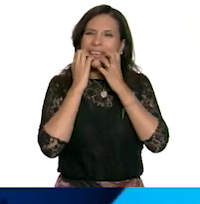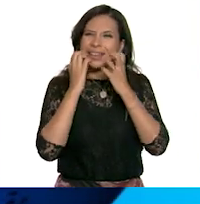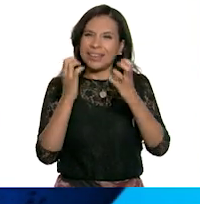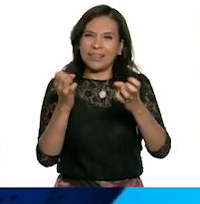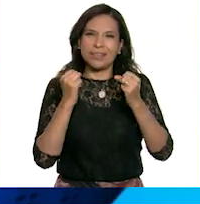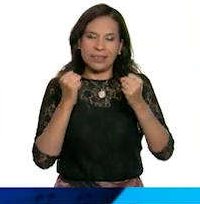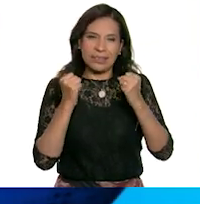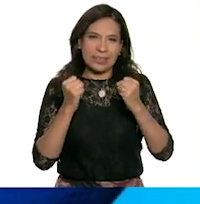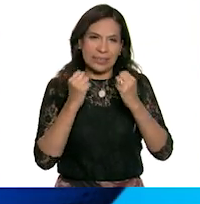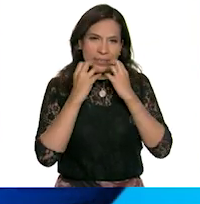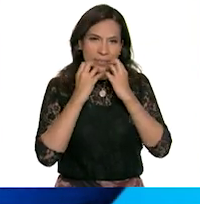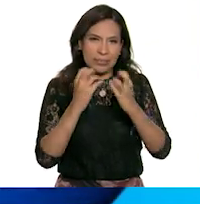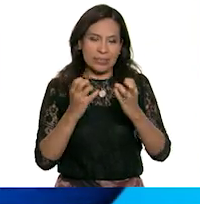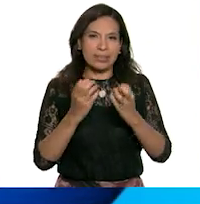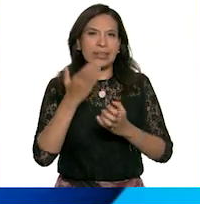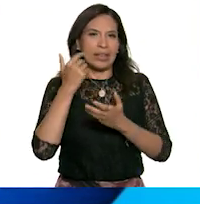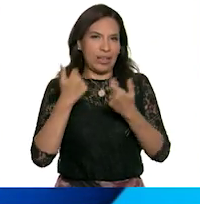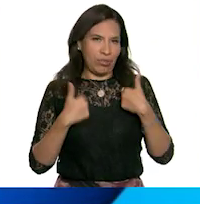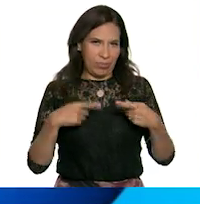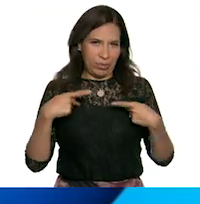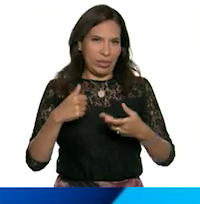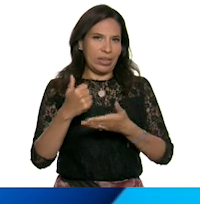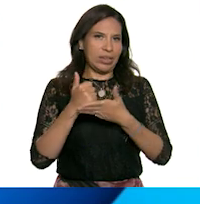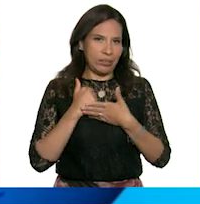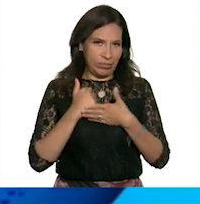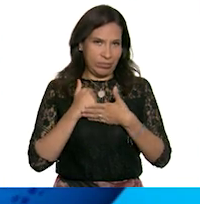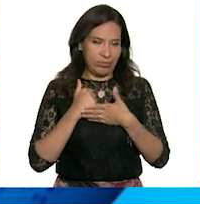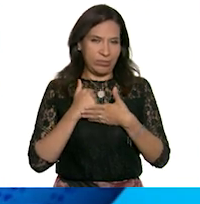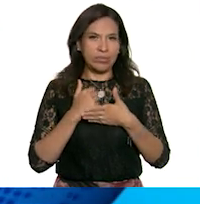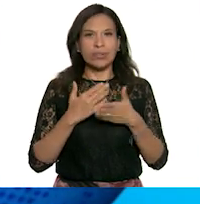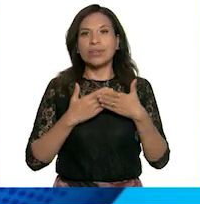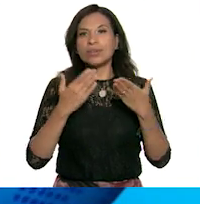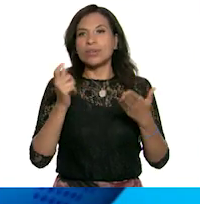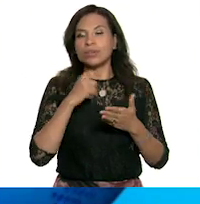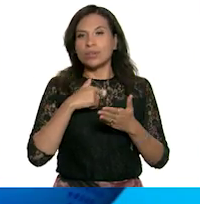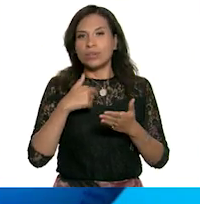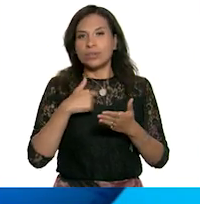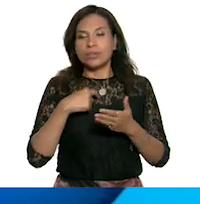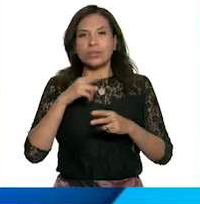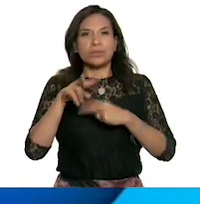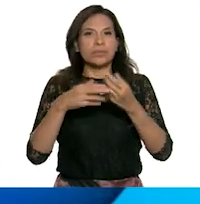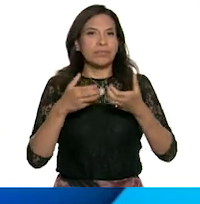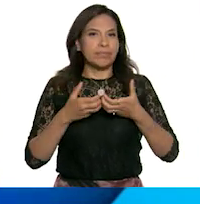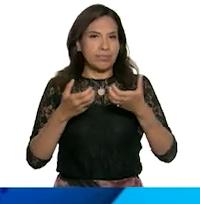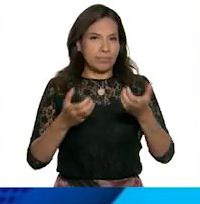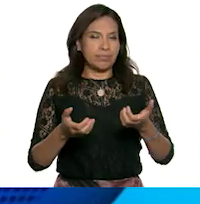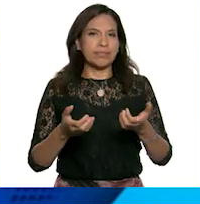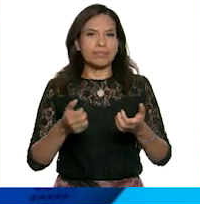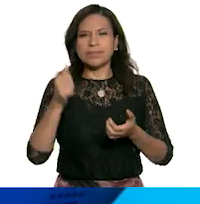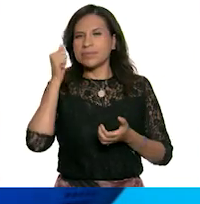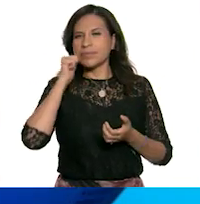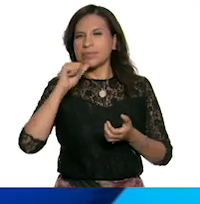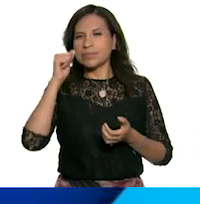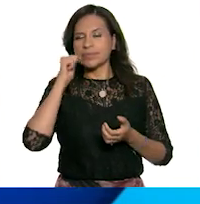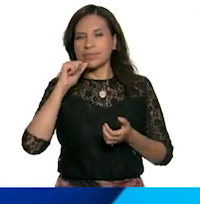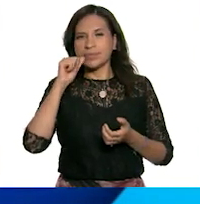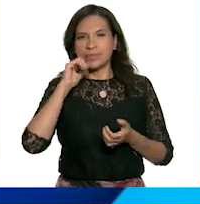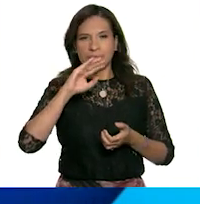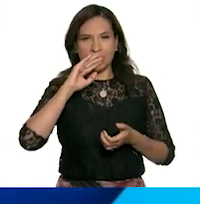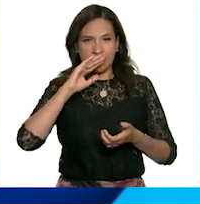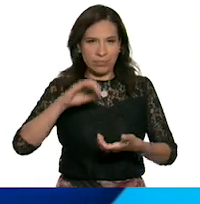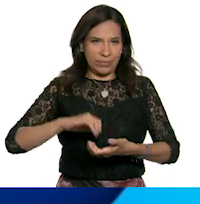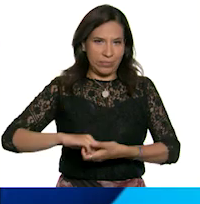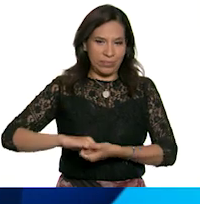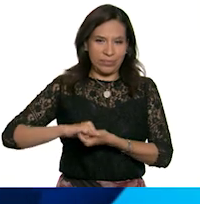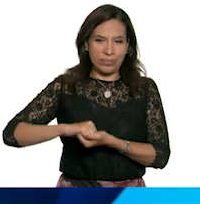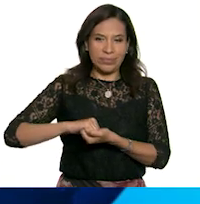muy fuerte y pedir ayuda. Ahora, cuando voy a ir por la calle, siempre tomo de la mano a mi